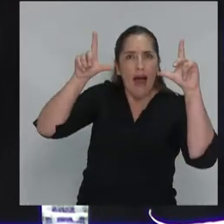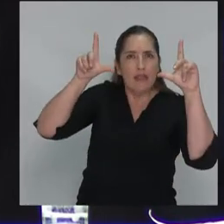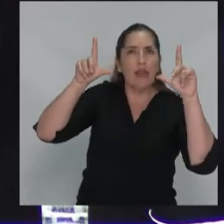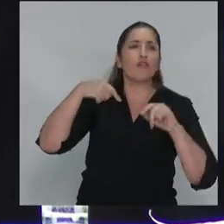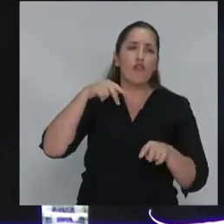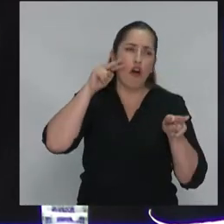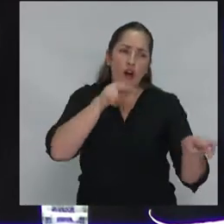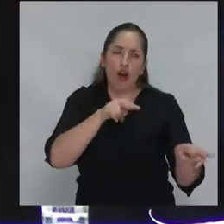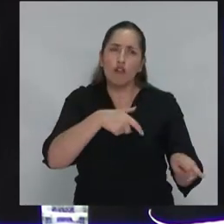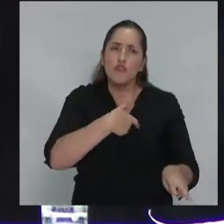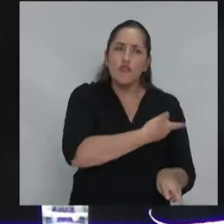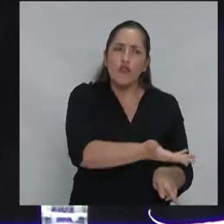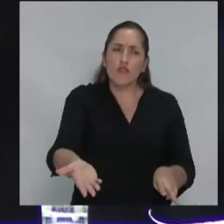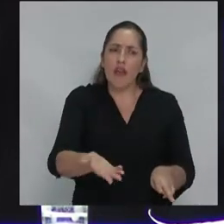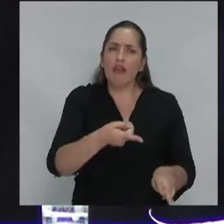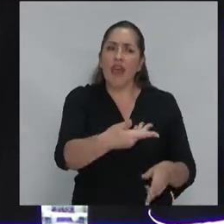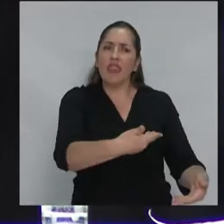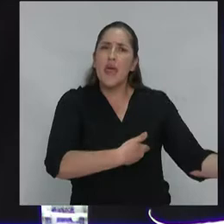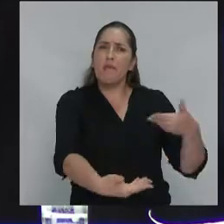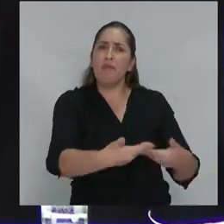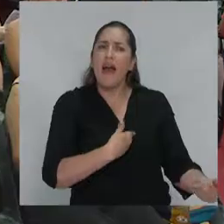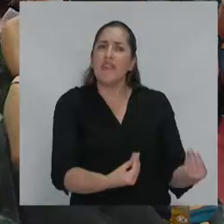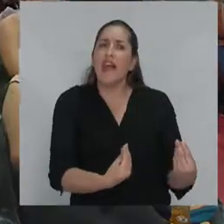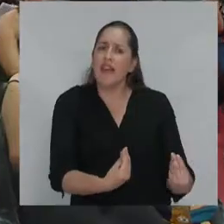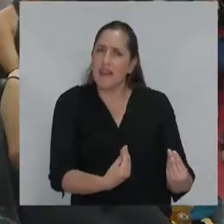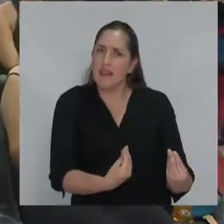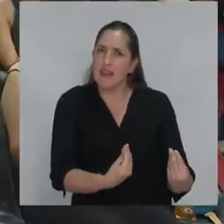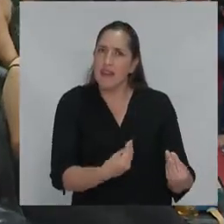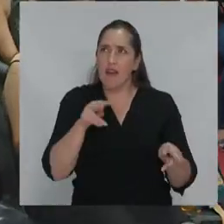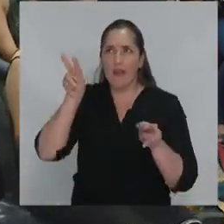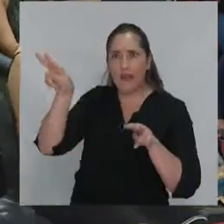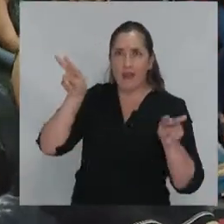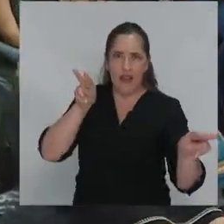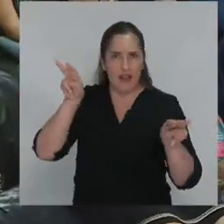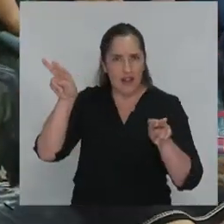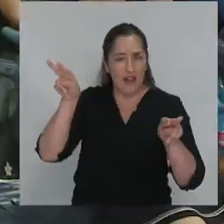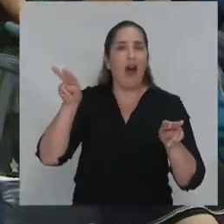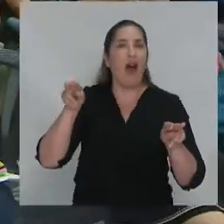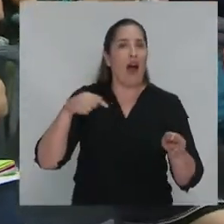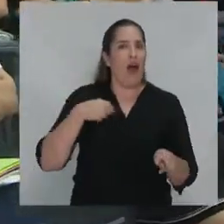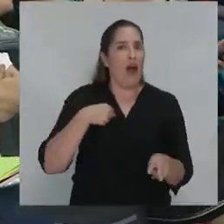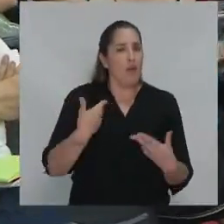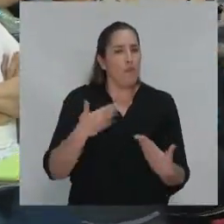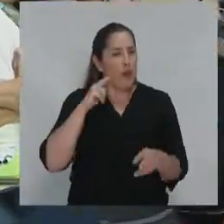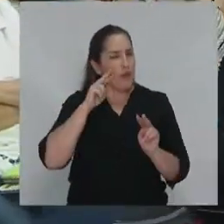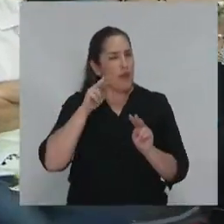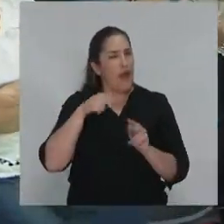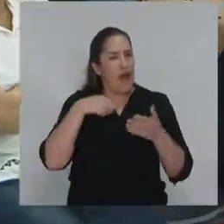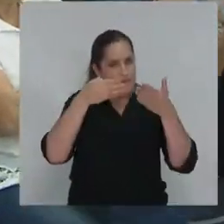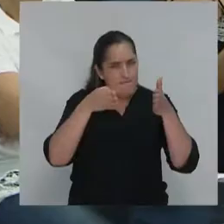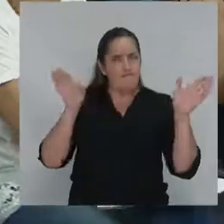demandas de la sociedad y entonces únicamente en ese momento uno va a poder ver cómo puede